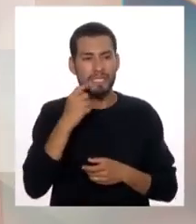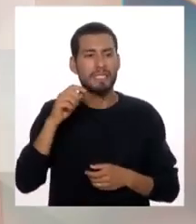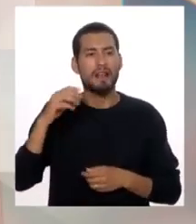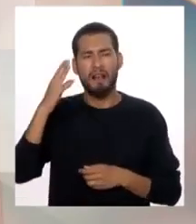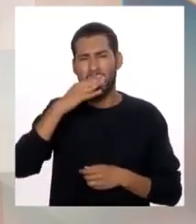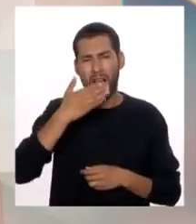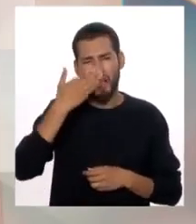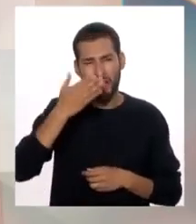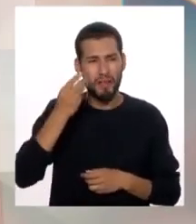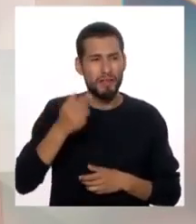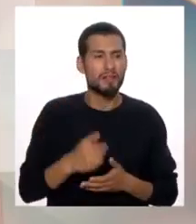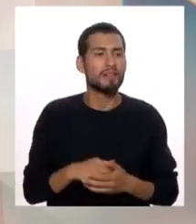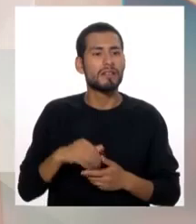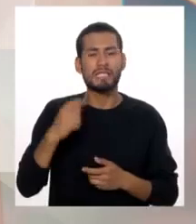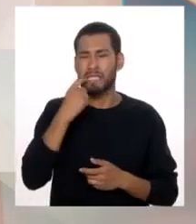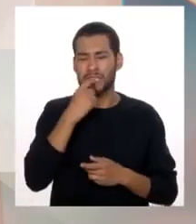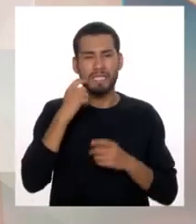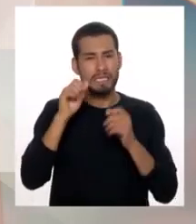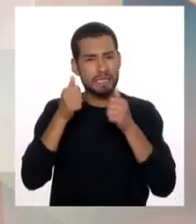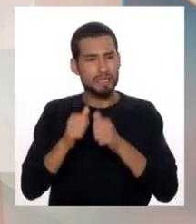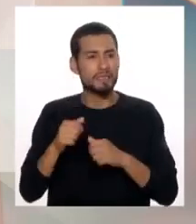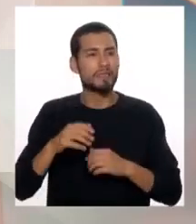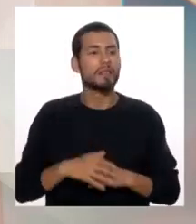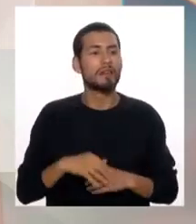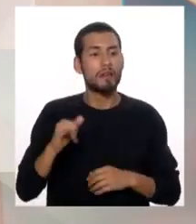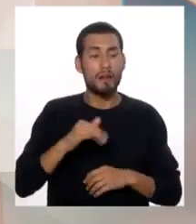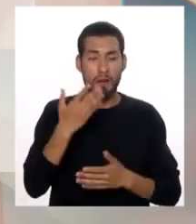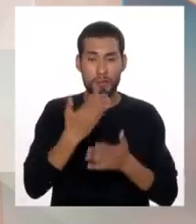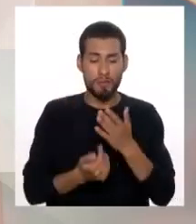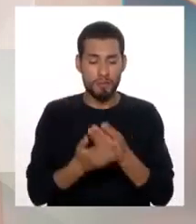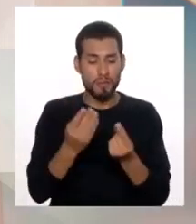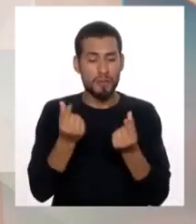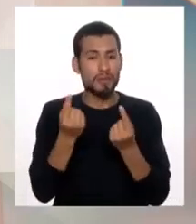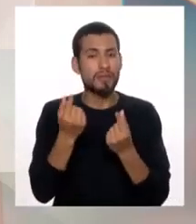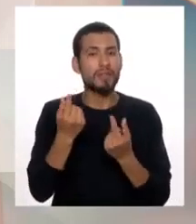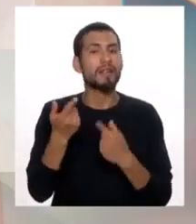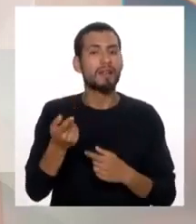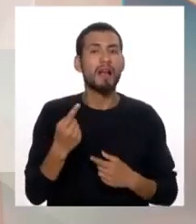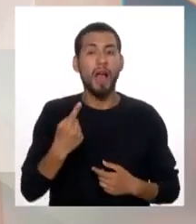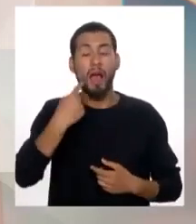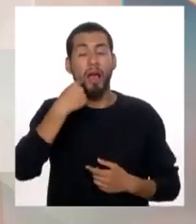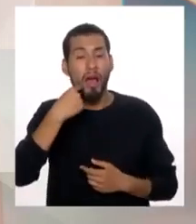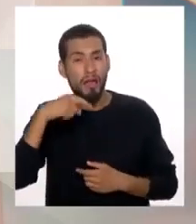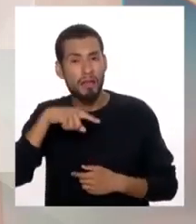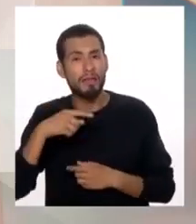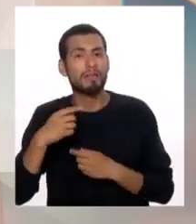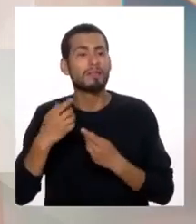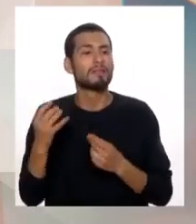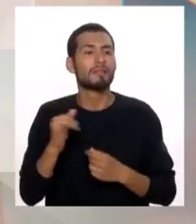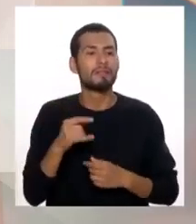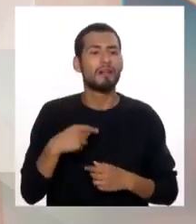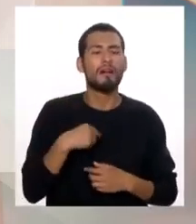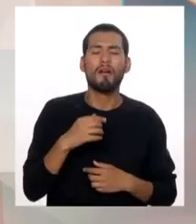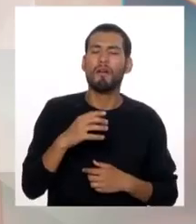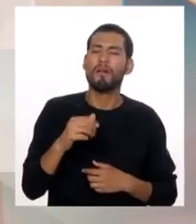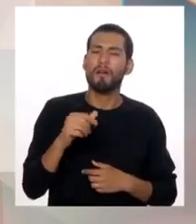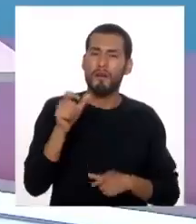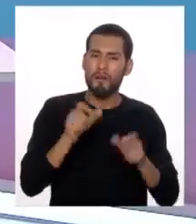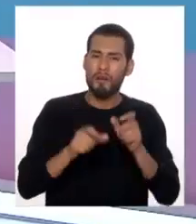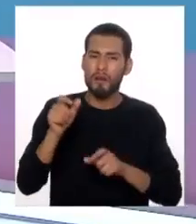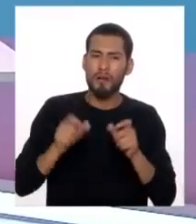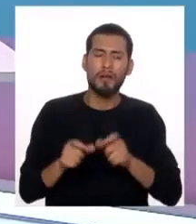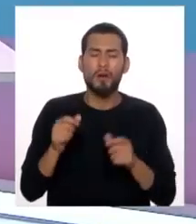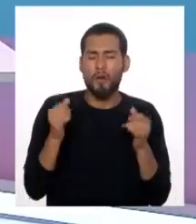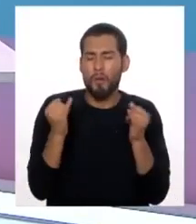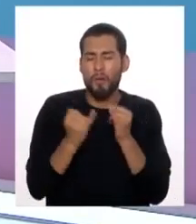aliento y un deterioro de los dientes, callosidades en la mano, por la provocación del vómito, deshidratación. Muchos artistas han